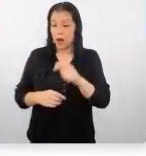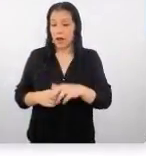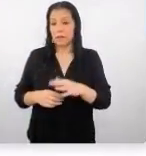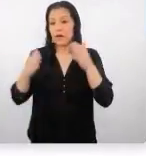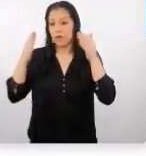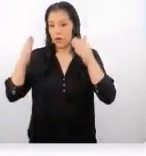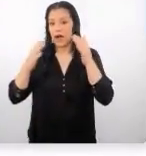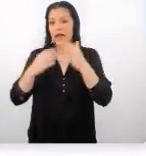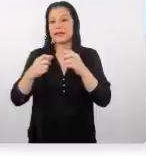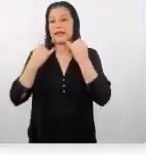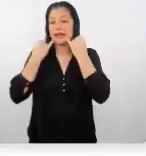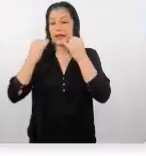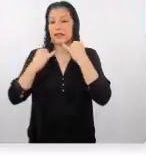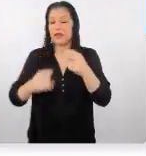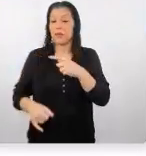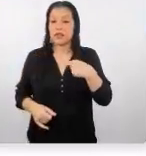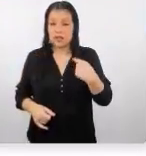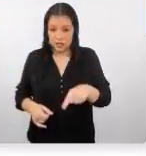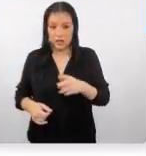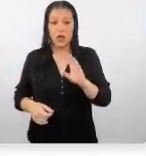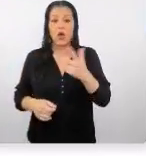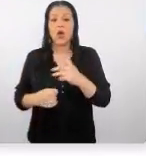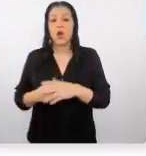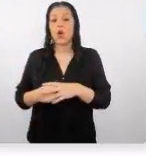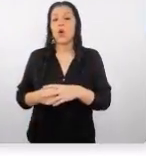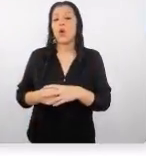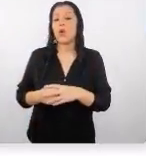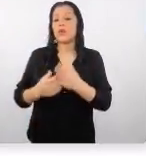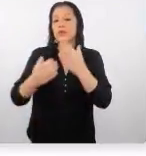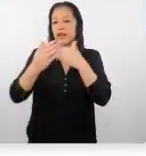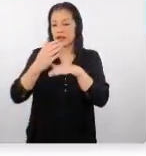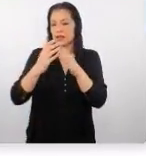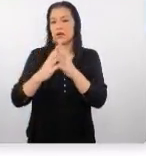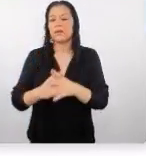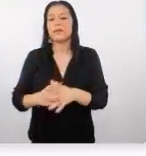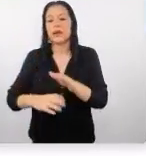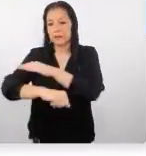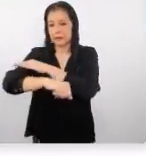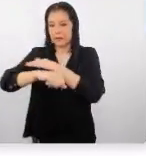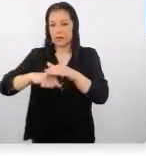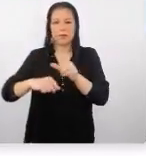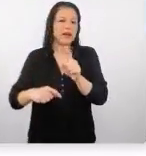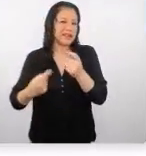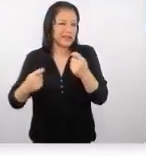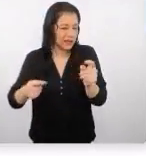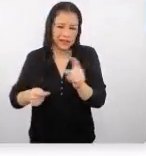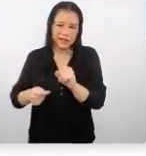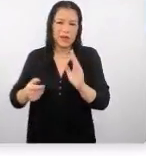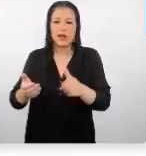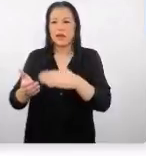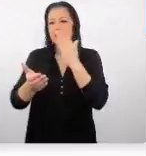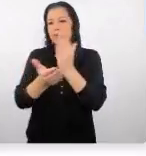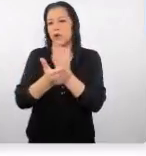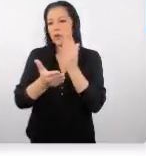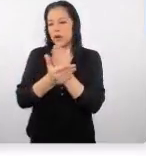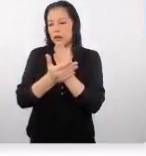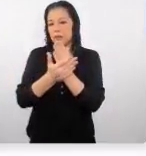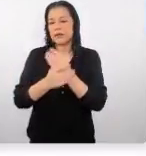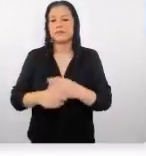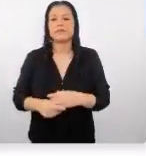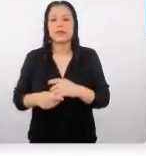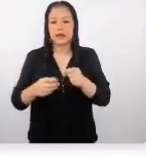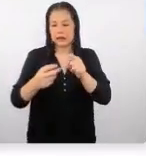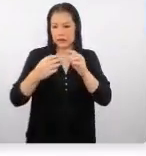y alojadas en un dominio chino. ¿Para qué? Para evitar que haya problemas desde el